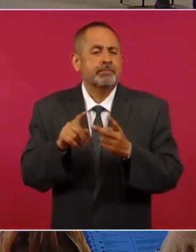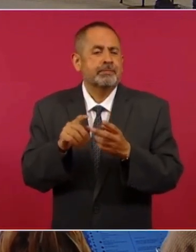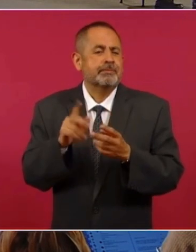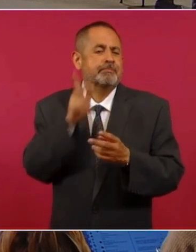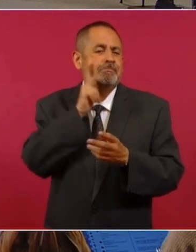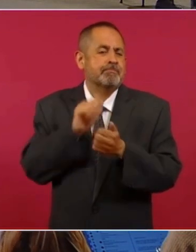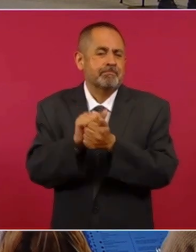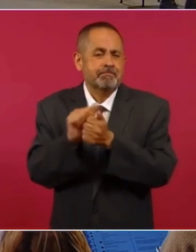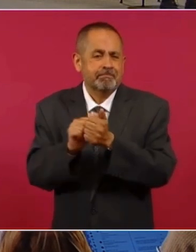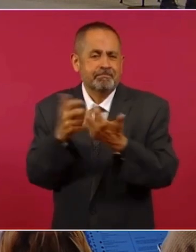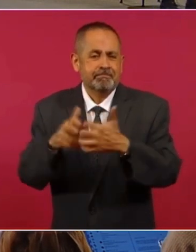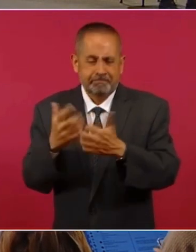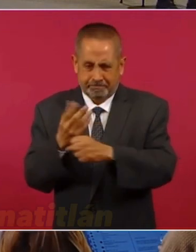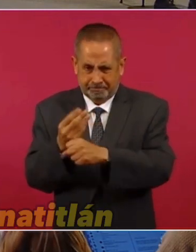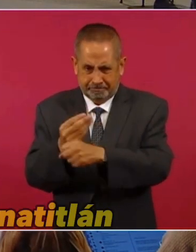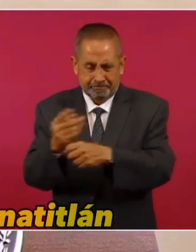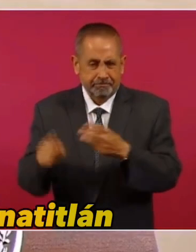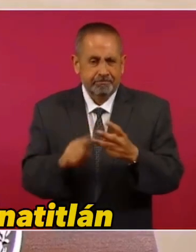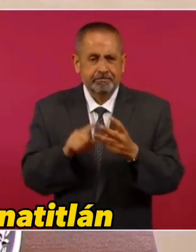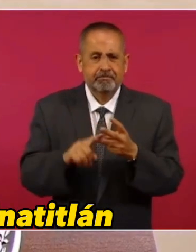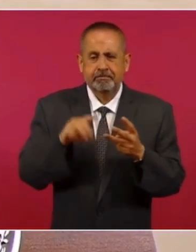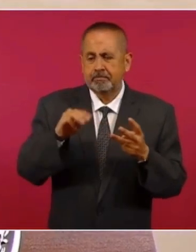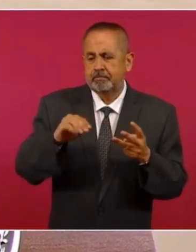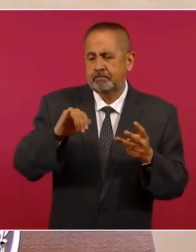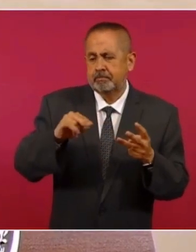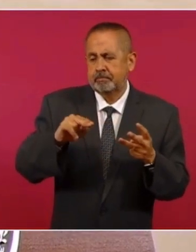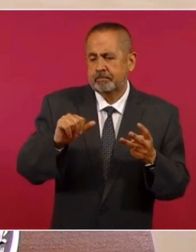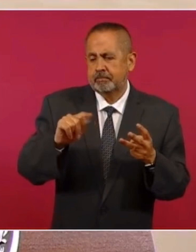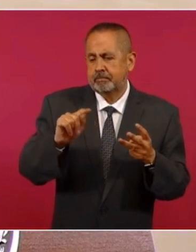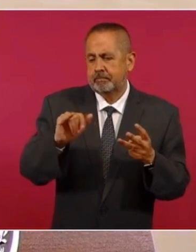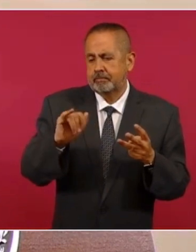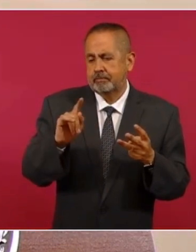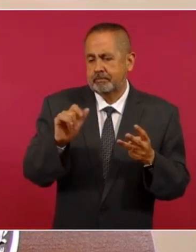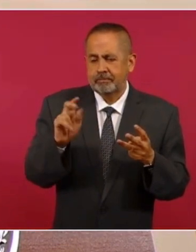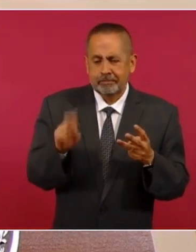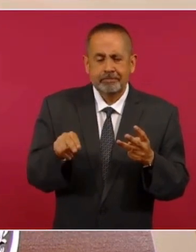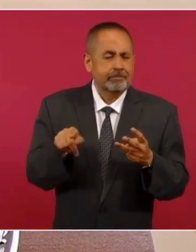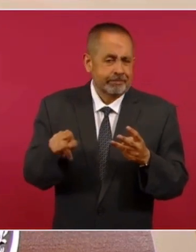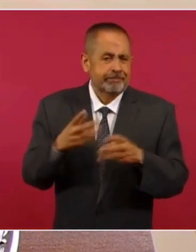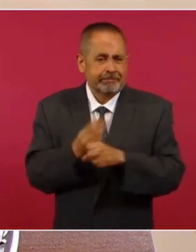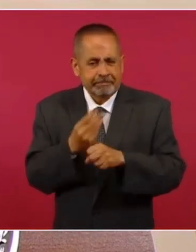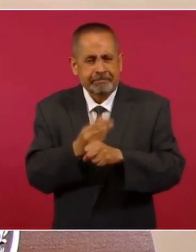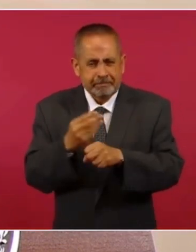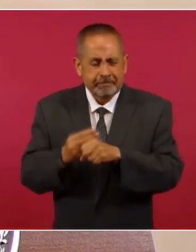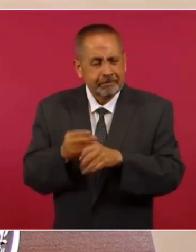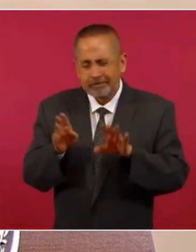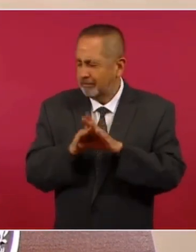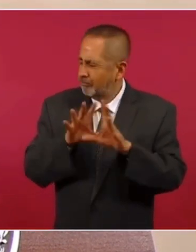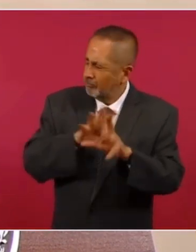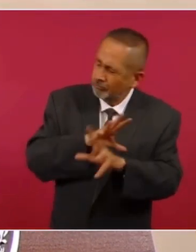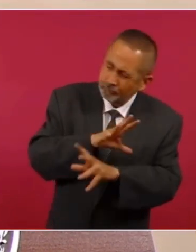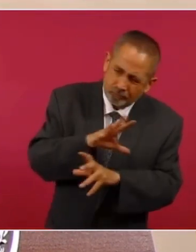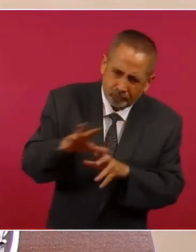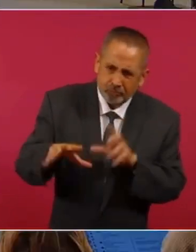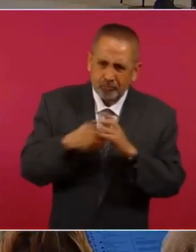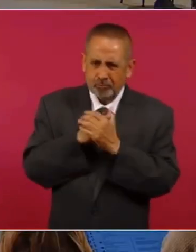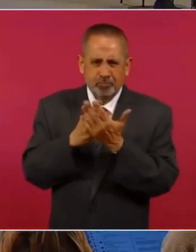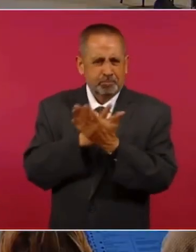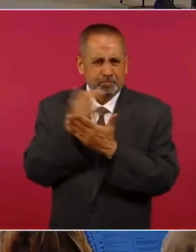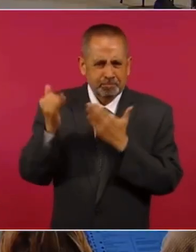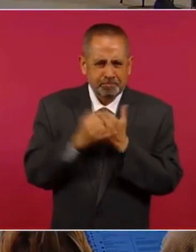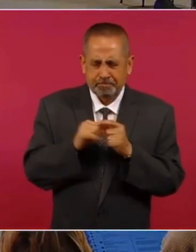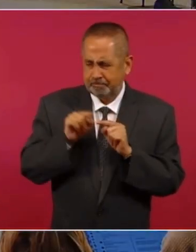con la modernización de la refinería de Minatitlán es todo un desarrollo del